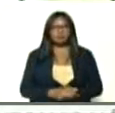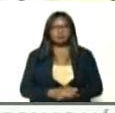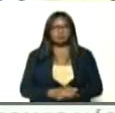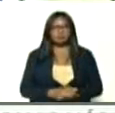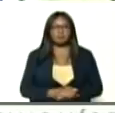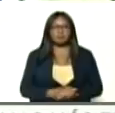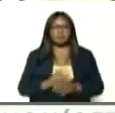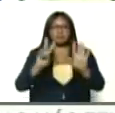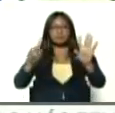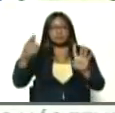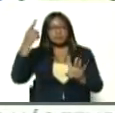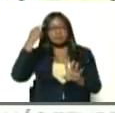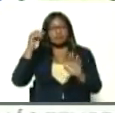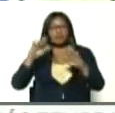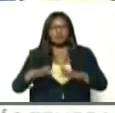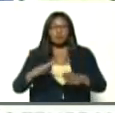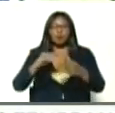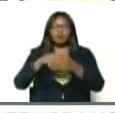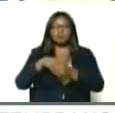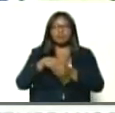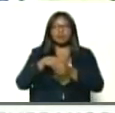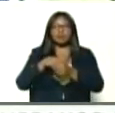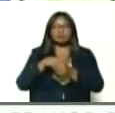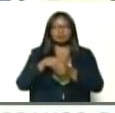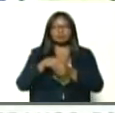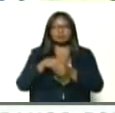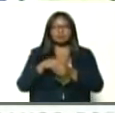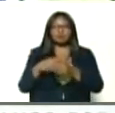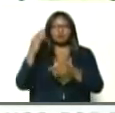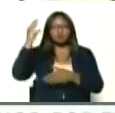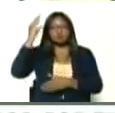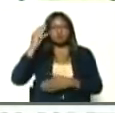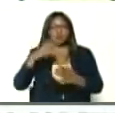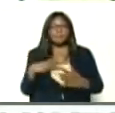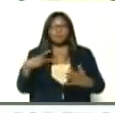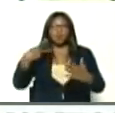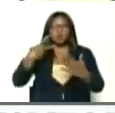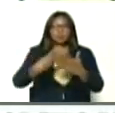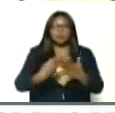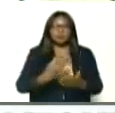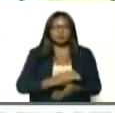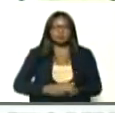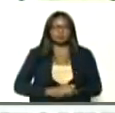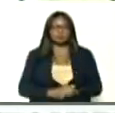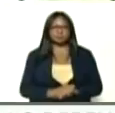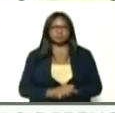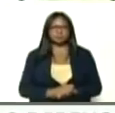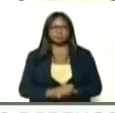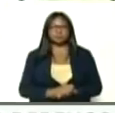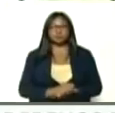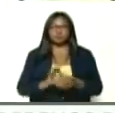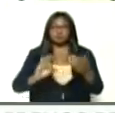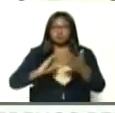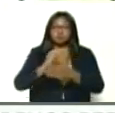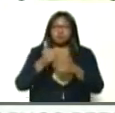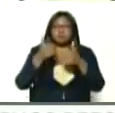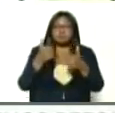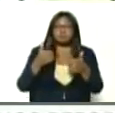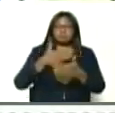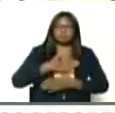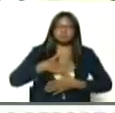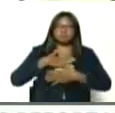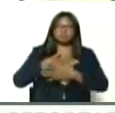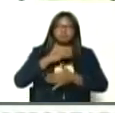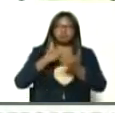siete días de cuarentena, radical, consciente, voluntaria, que ha funcionado bastante bien, sobre